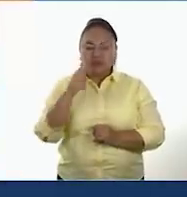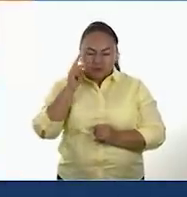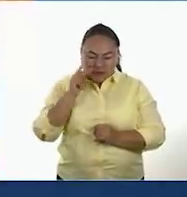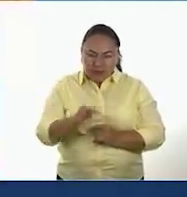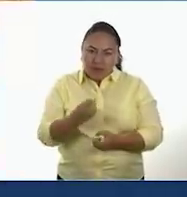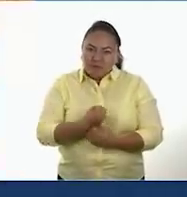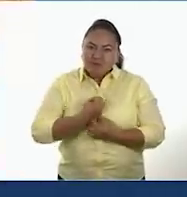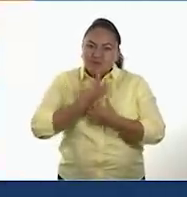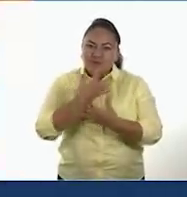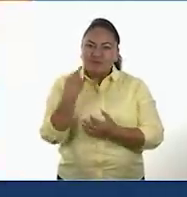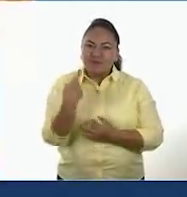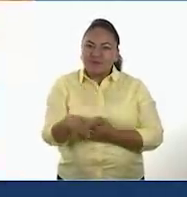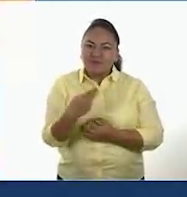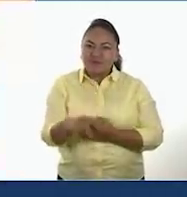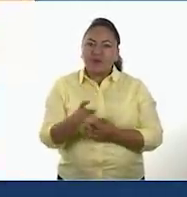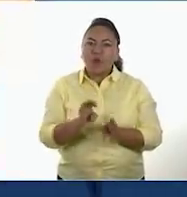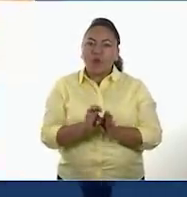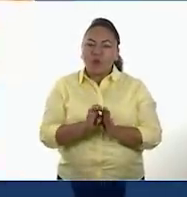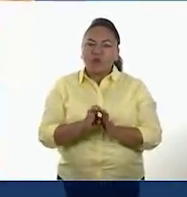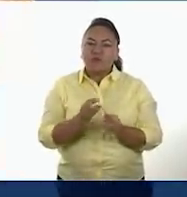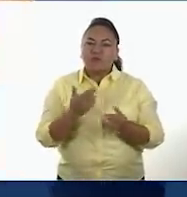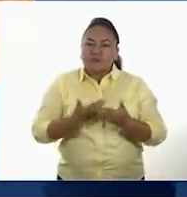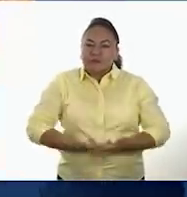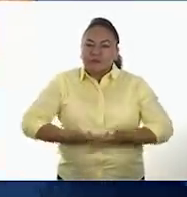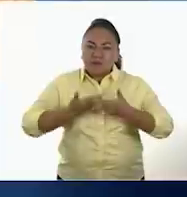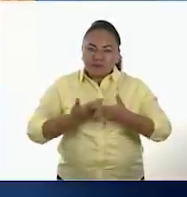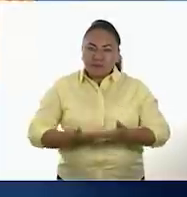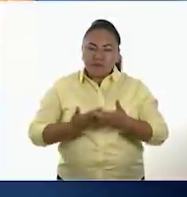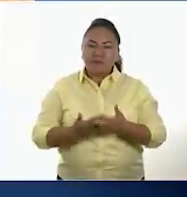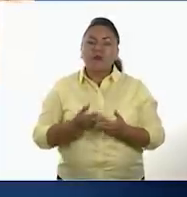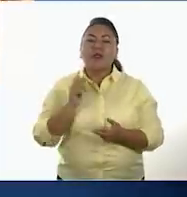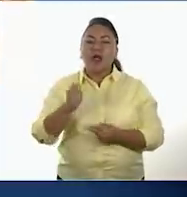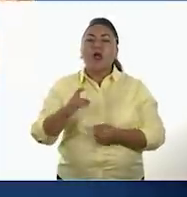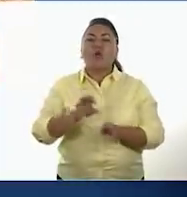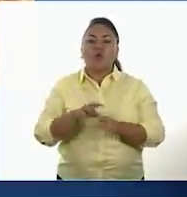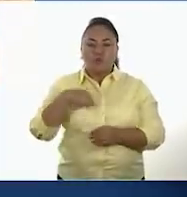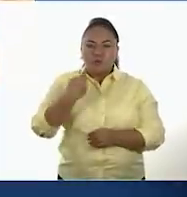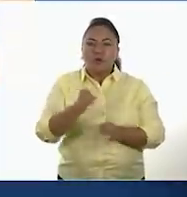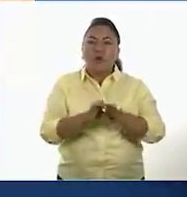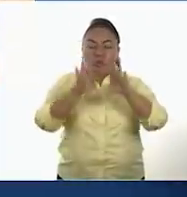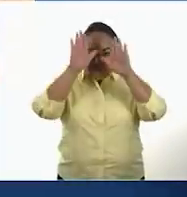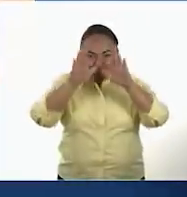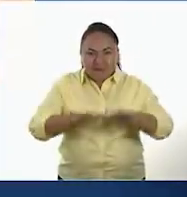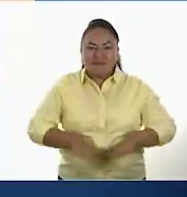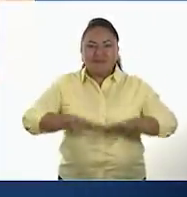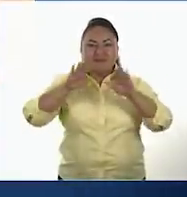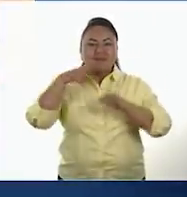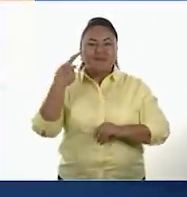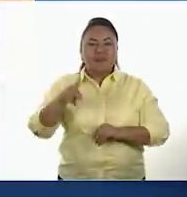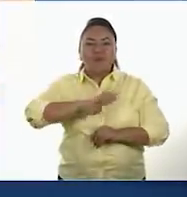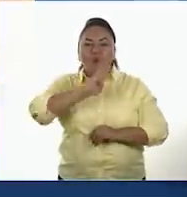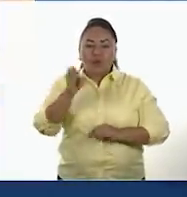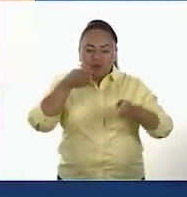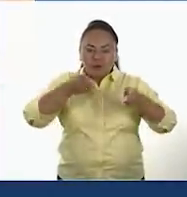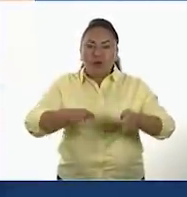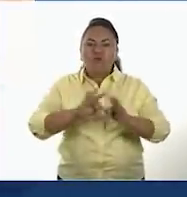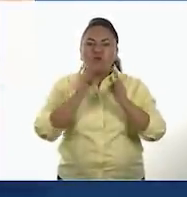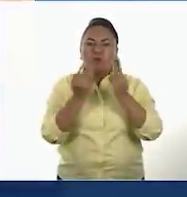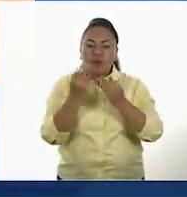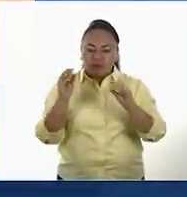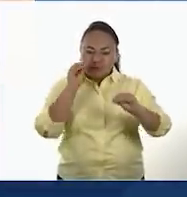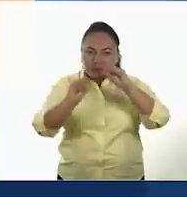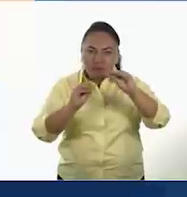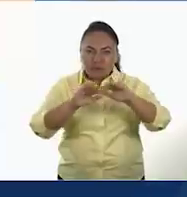culturales de los aldeanos de Tlatilco se centró en el culto a sus muertos a través de la práctica de entierros y ofrendas.